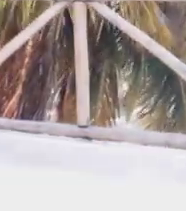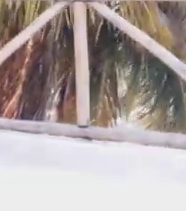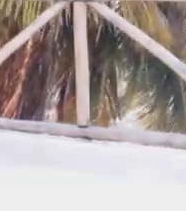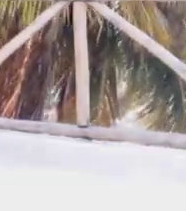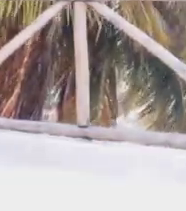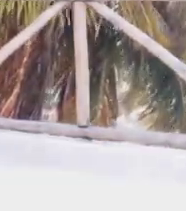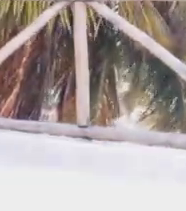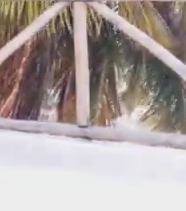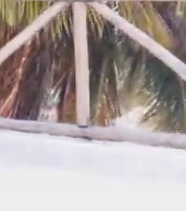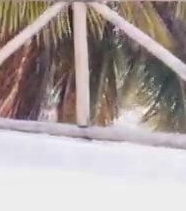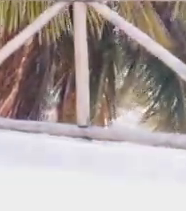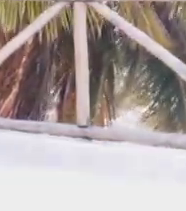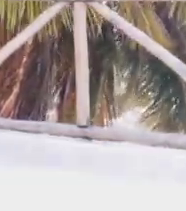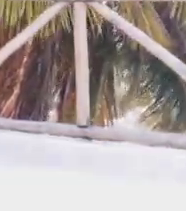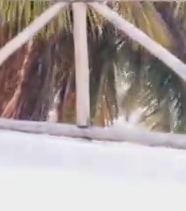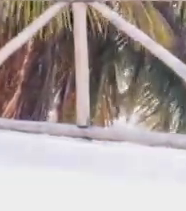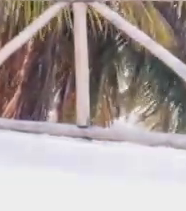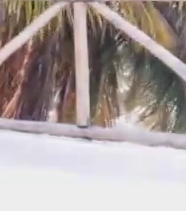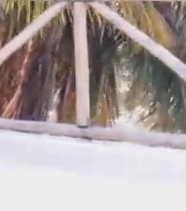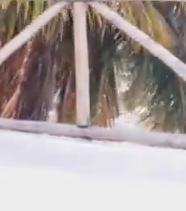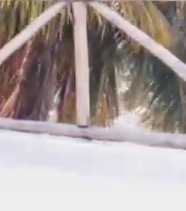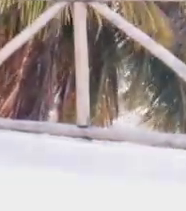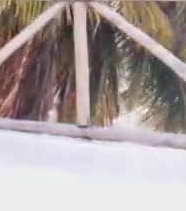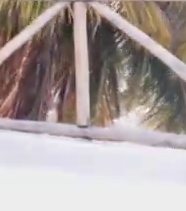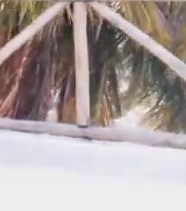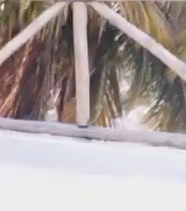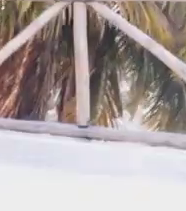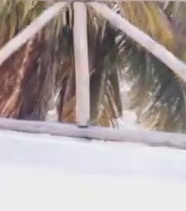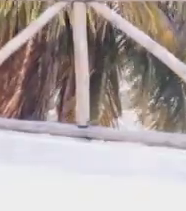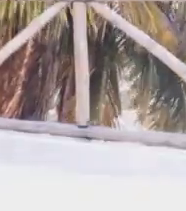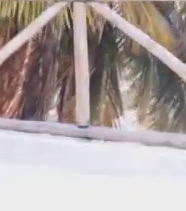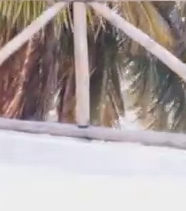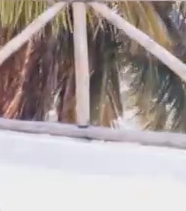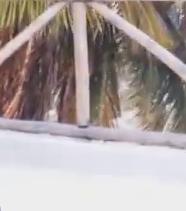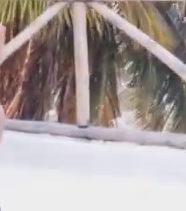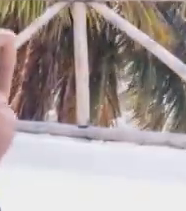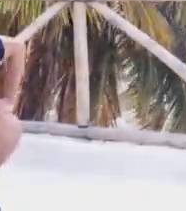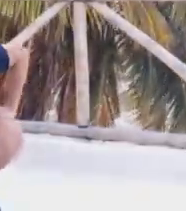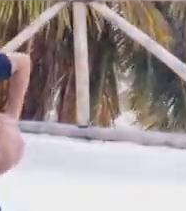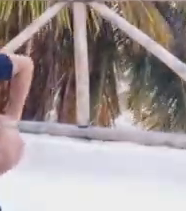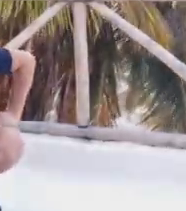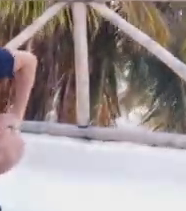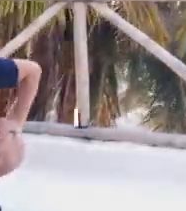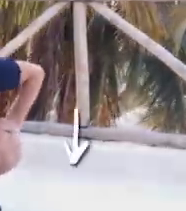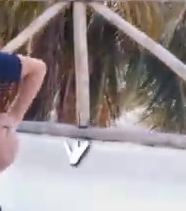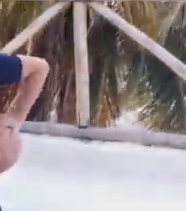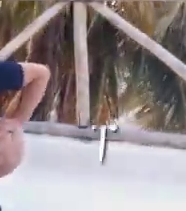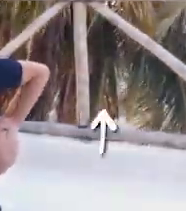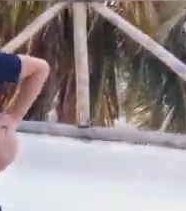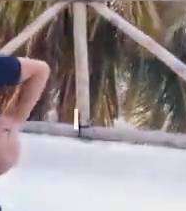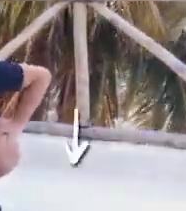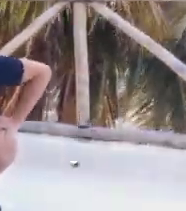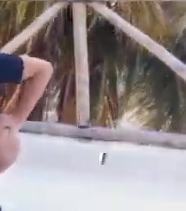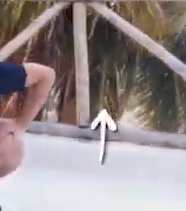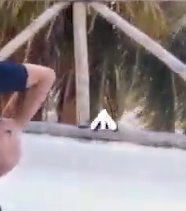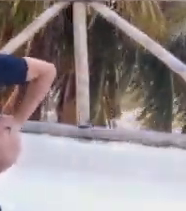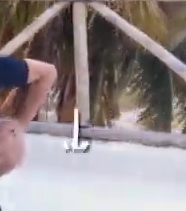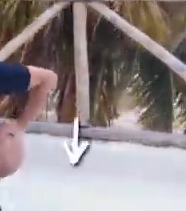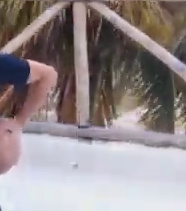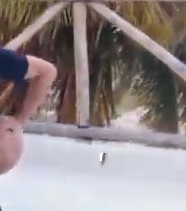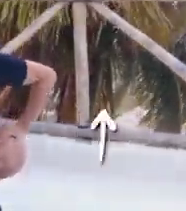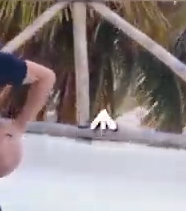cinco, seis, siete, ocho. Hacia el otro lado, uno, dos,